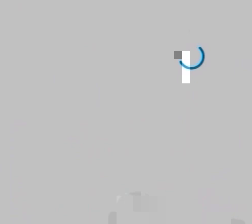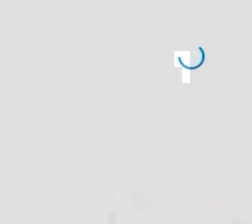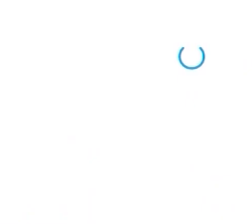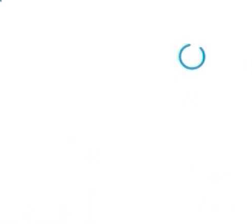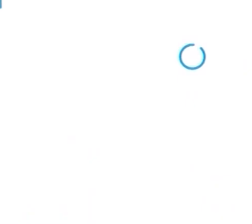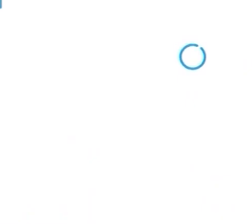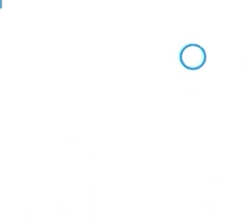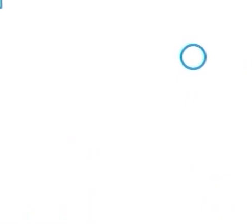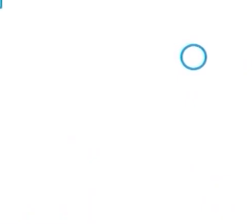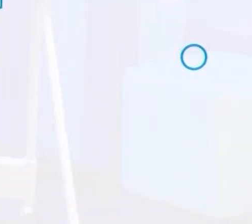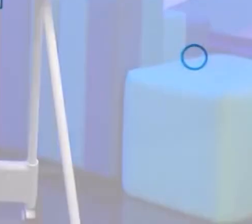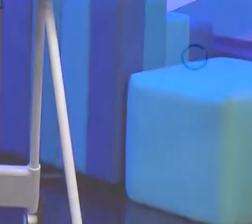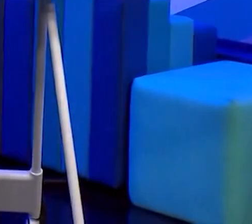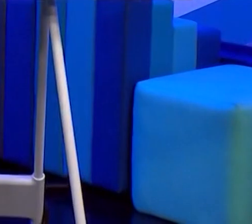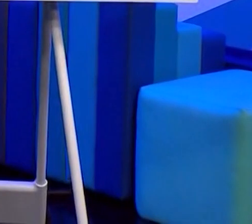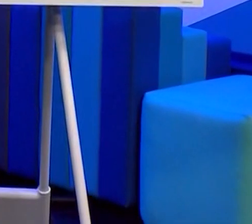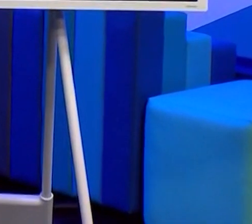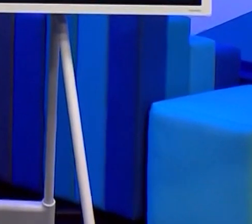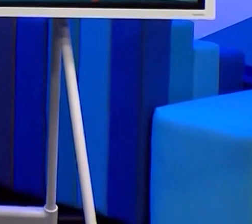¡Tate con la estrella!